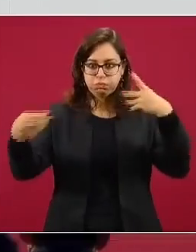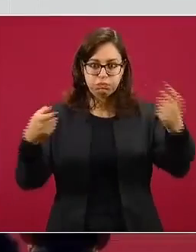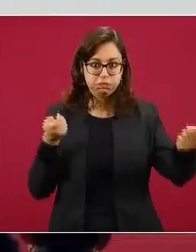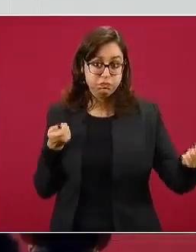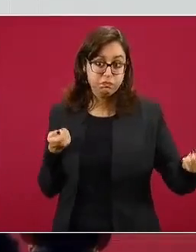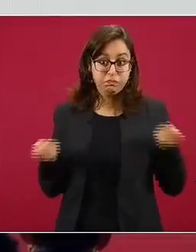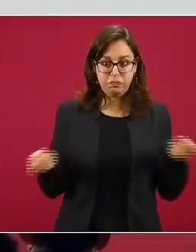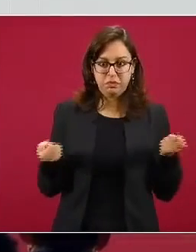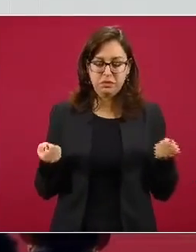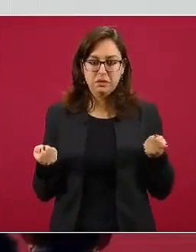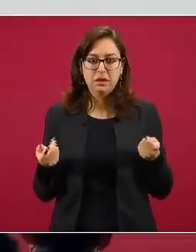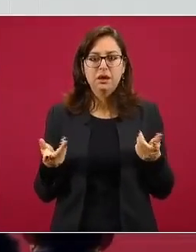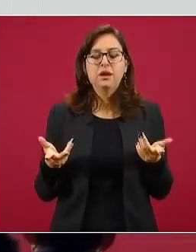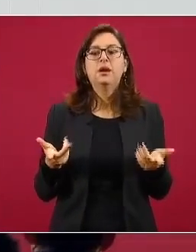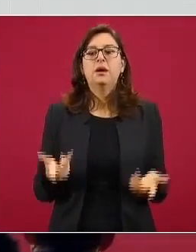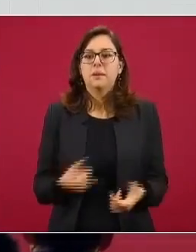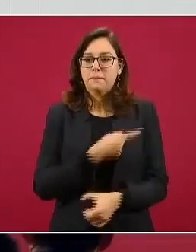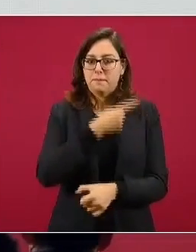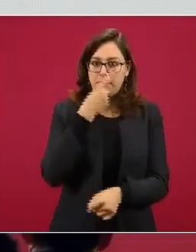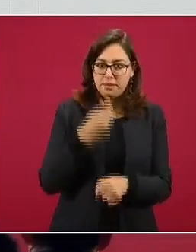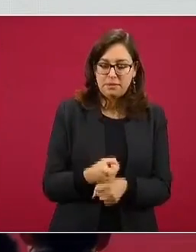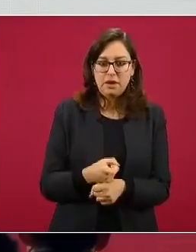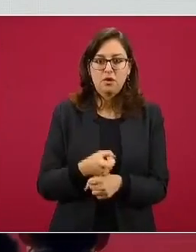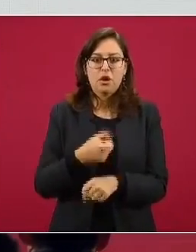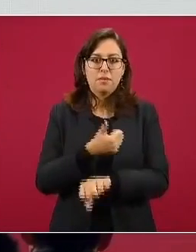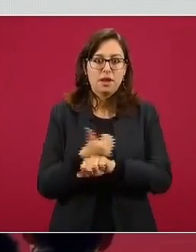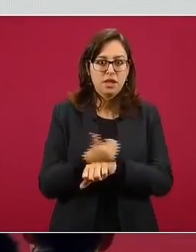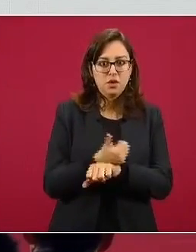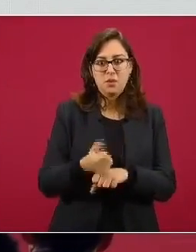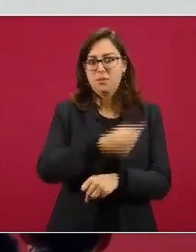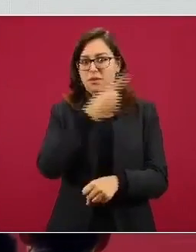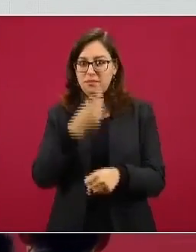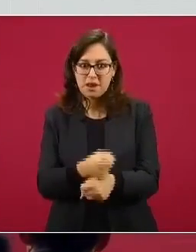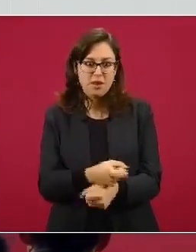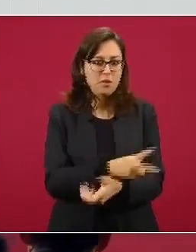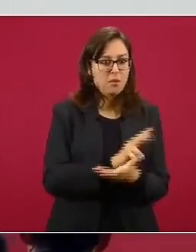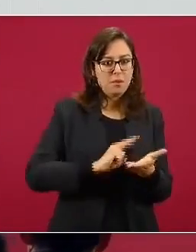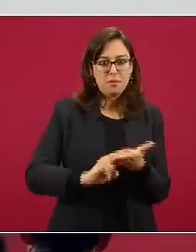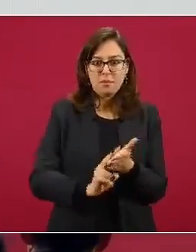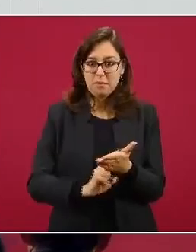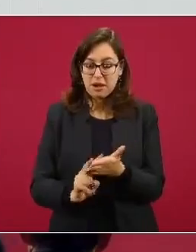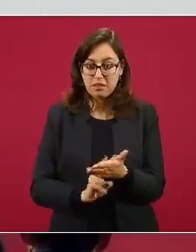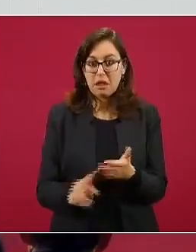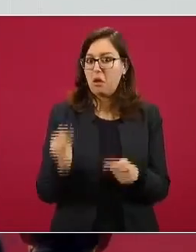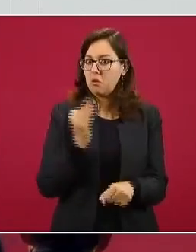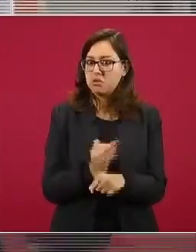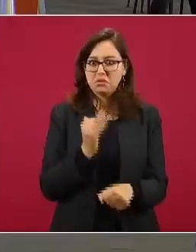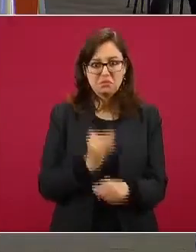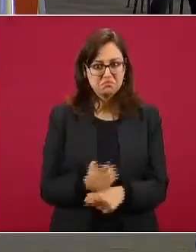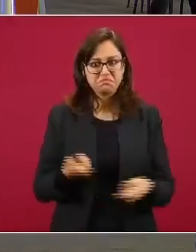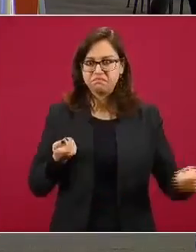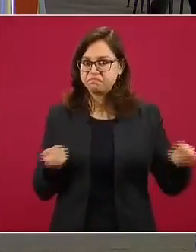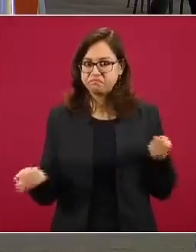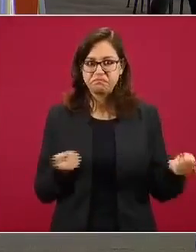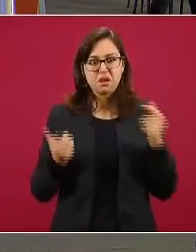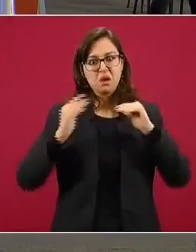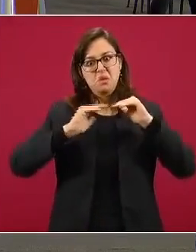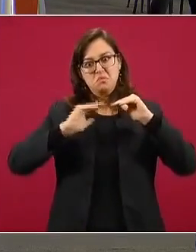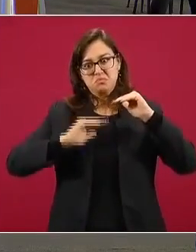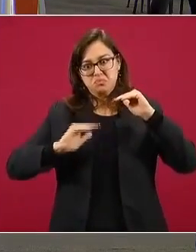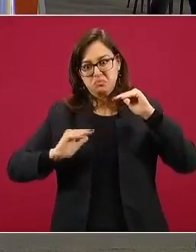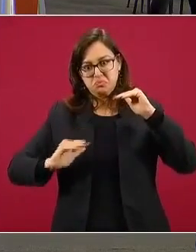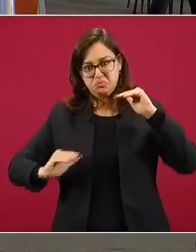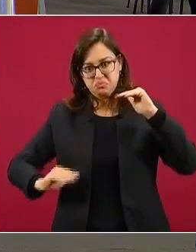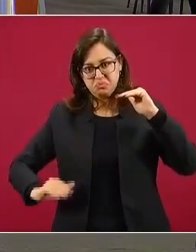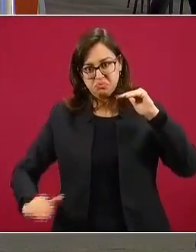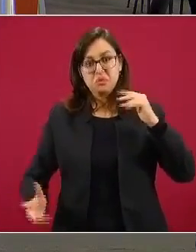en pasar a amarillo, primero en pasar a verde, continúa en verde y con una tendencia descendente que en este momento es más lenta, lo que